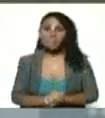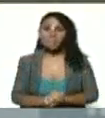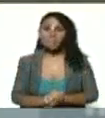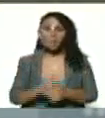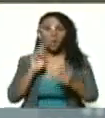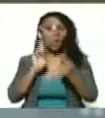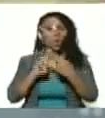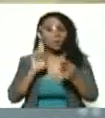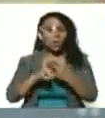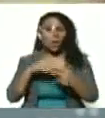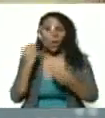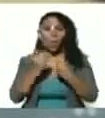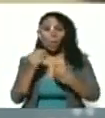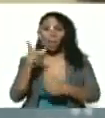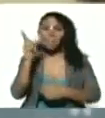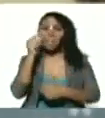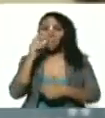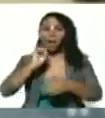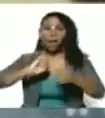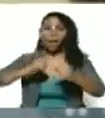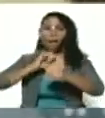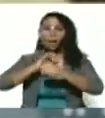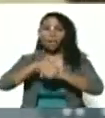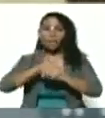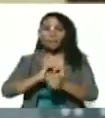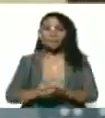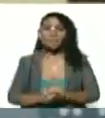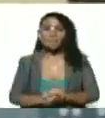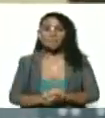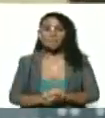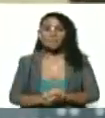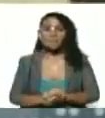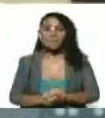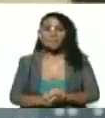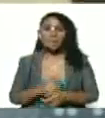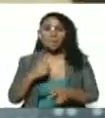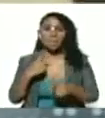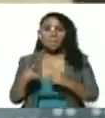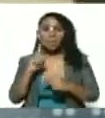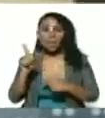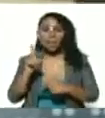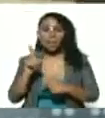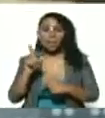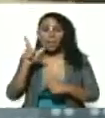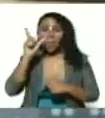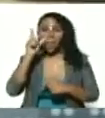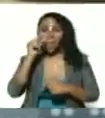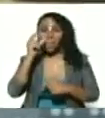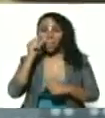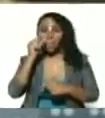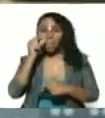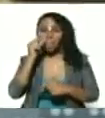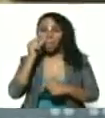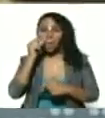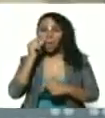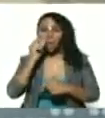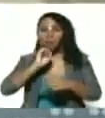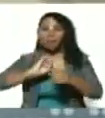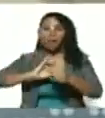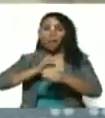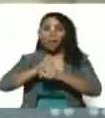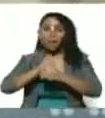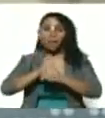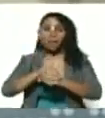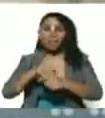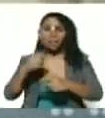Conocido como Jorge Rodríguez. Claro que se llamaba Jorge Antonio, pero es Jorge Rodríguez, chico. Si tú dices Jorge Antonio, yo no sé